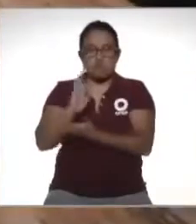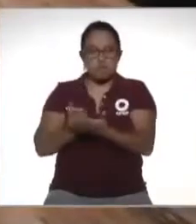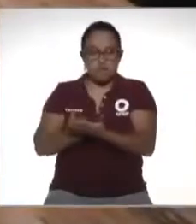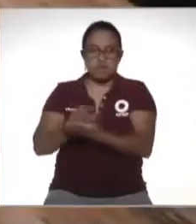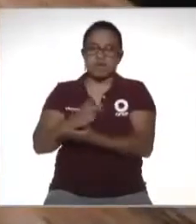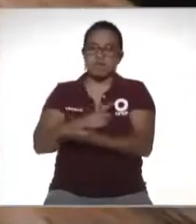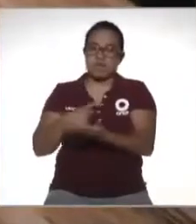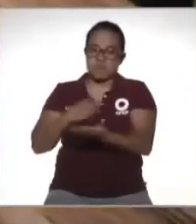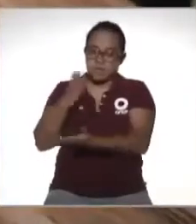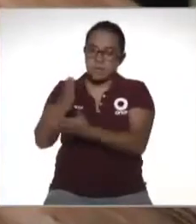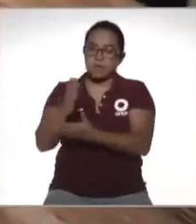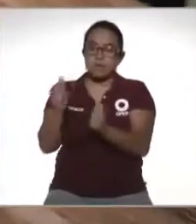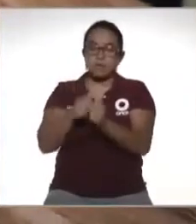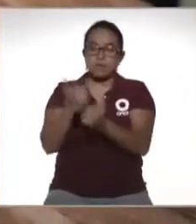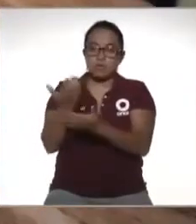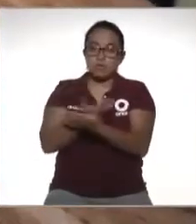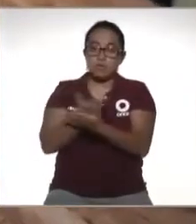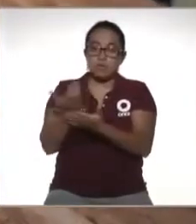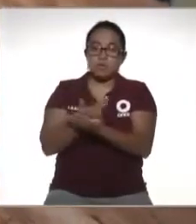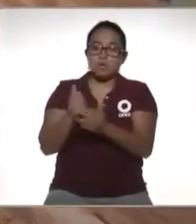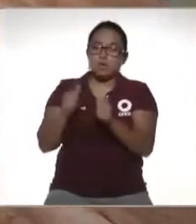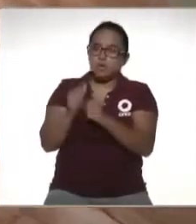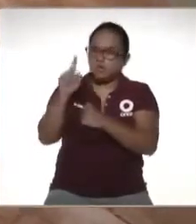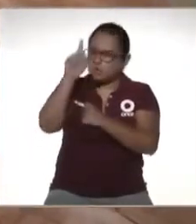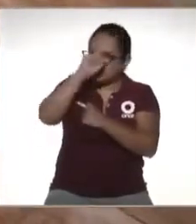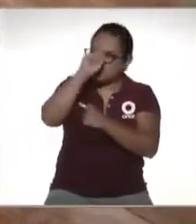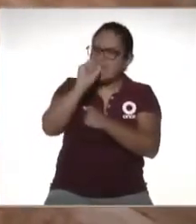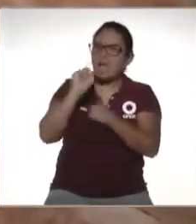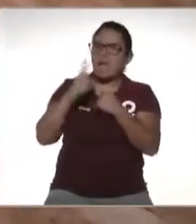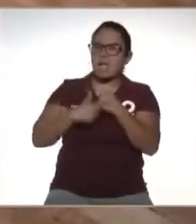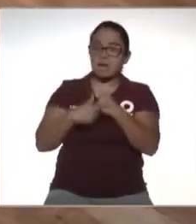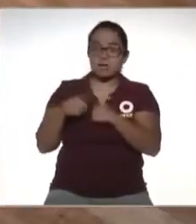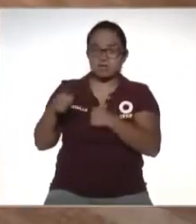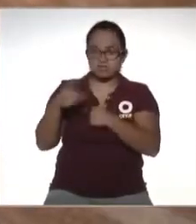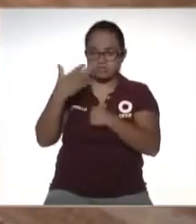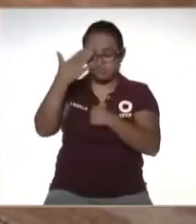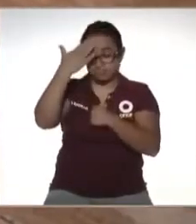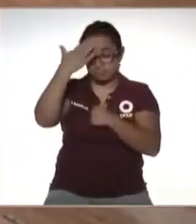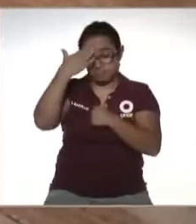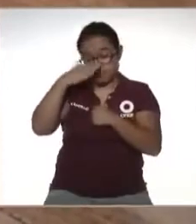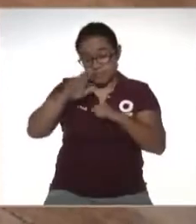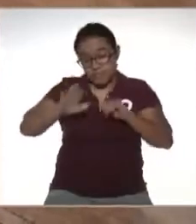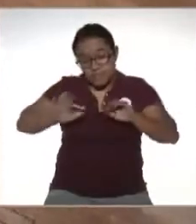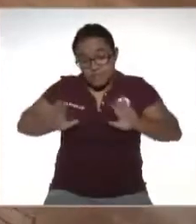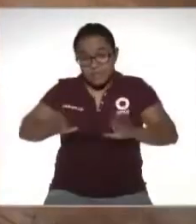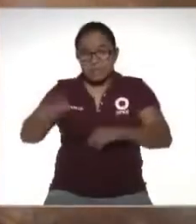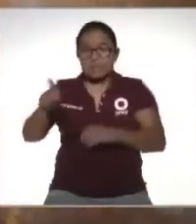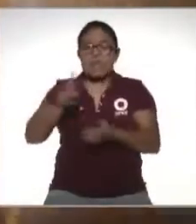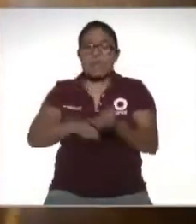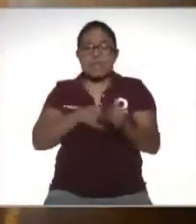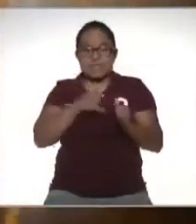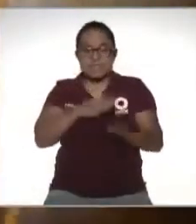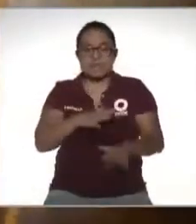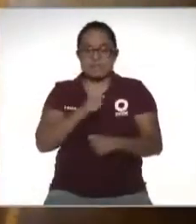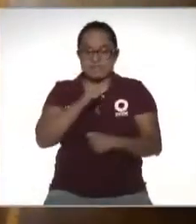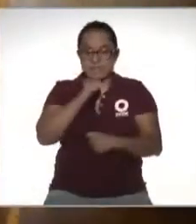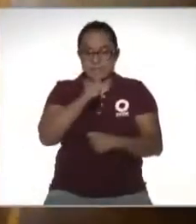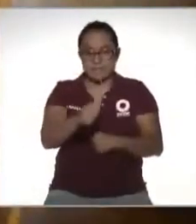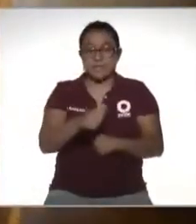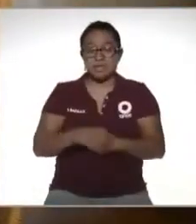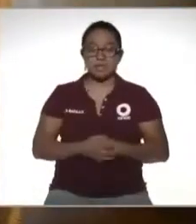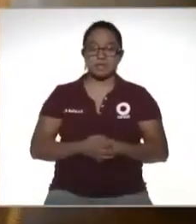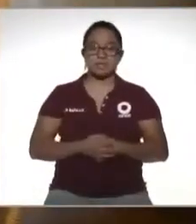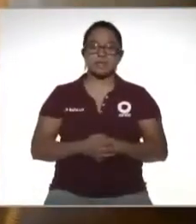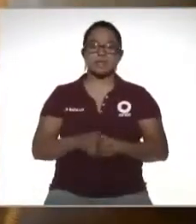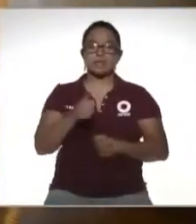acudir con un contador por lo menos asesoría uno que sepas que no hace trampas eso sí